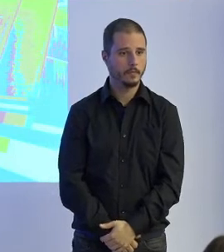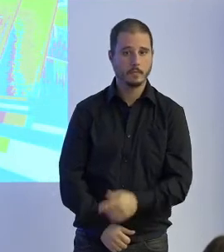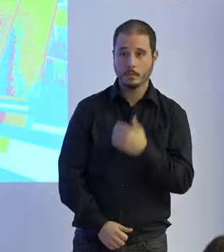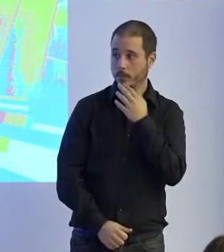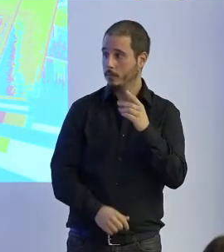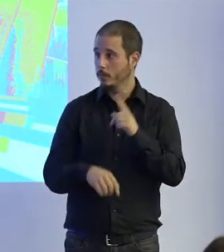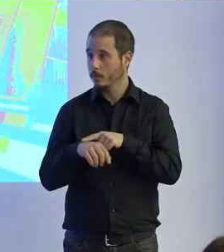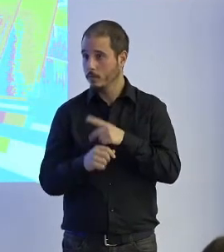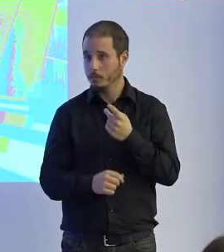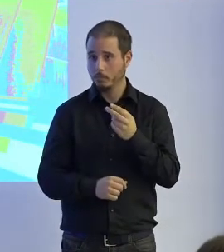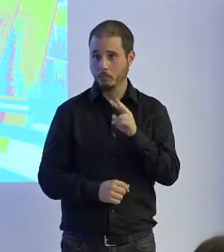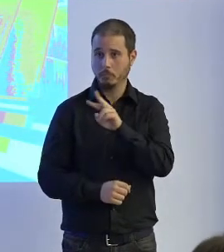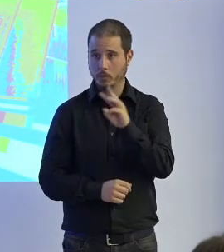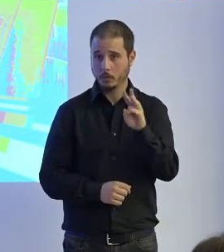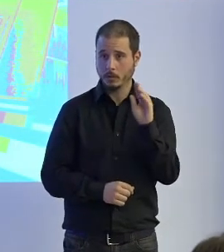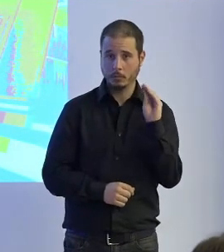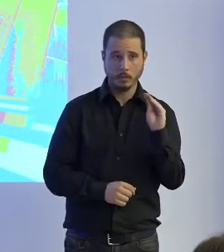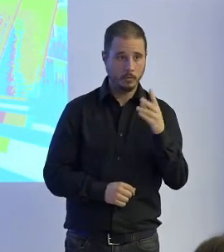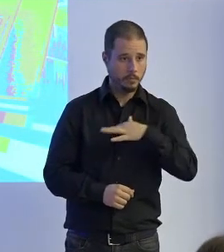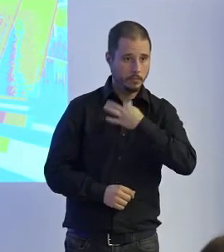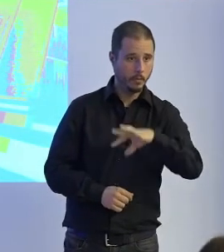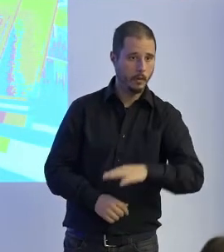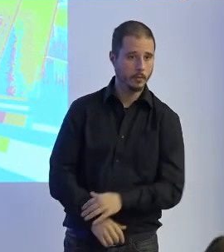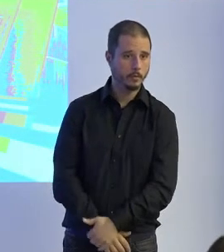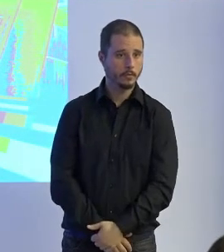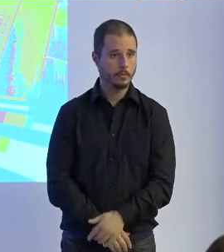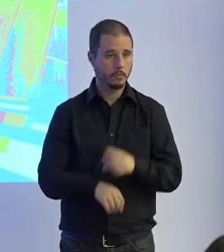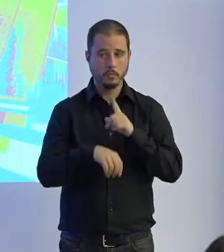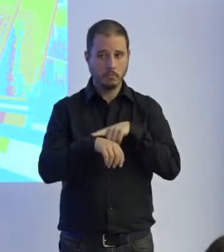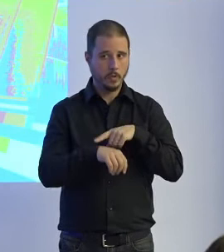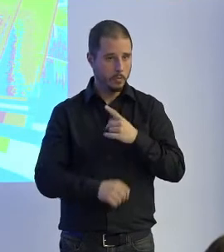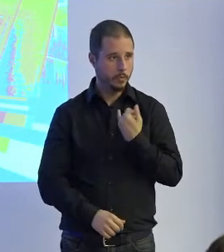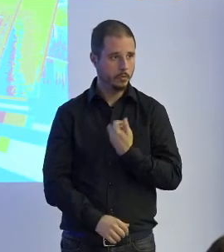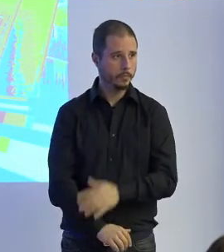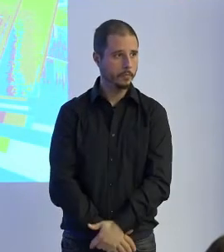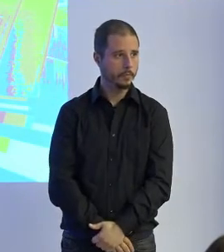tal vez dos o tres preguntas si tengamos tiempo para ello ¿hay alguien?